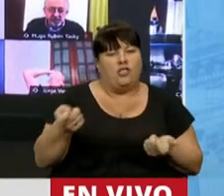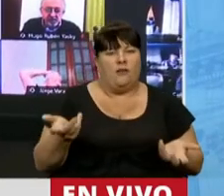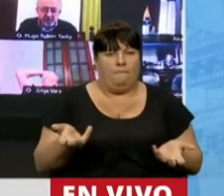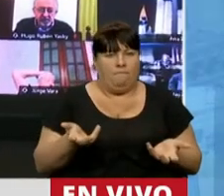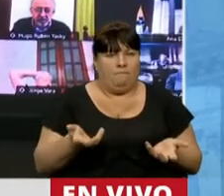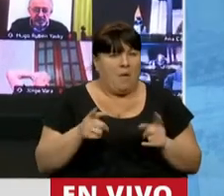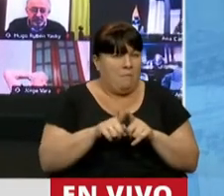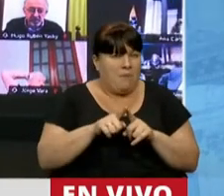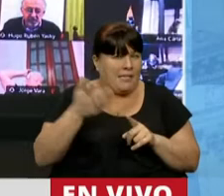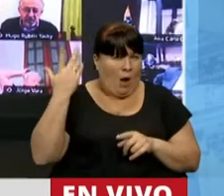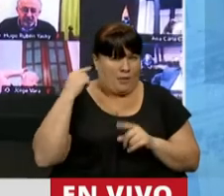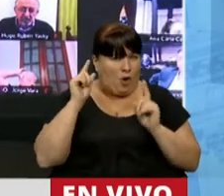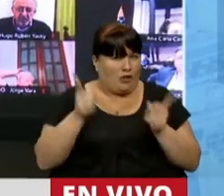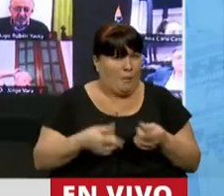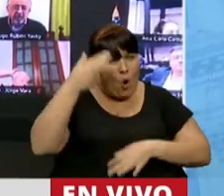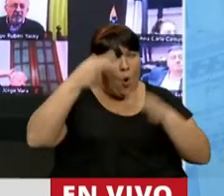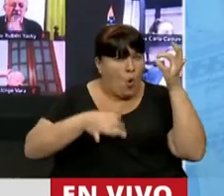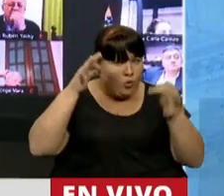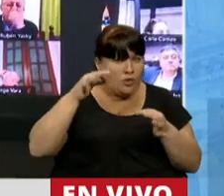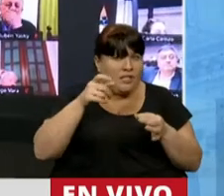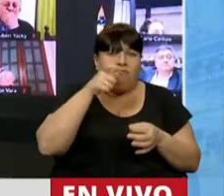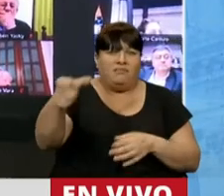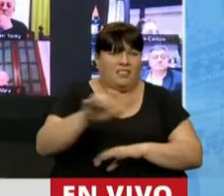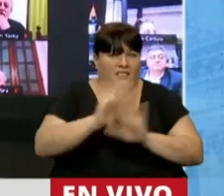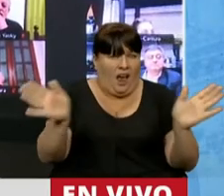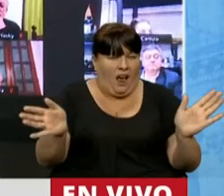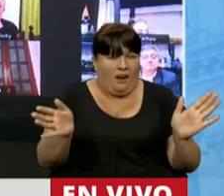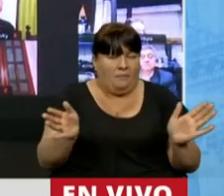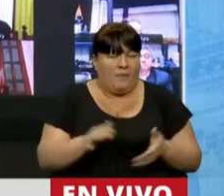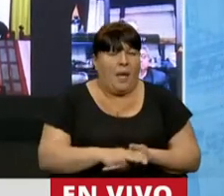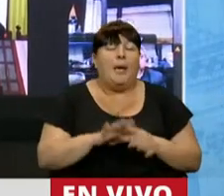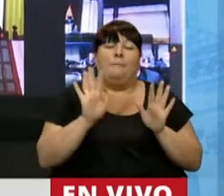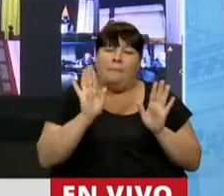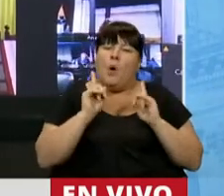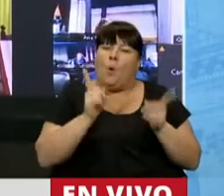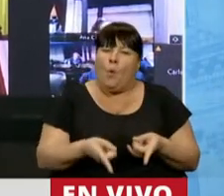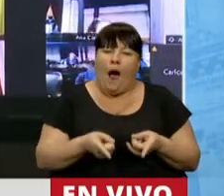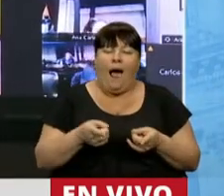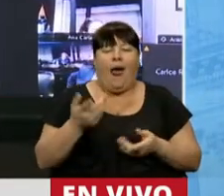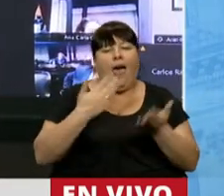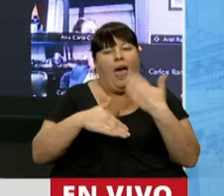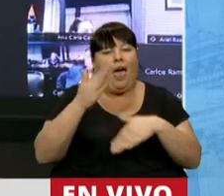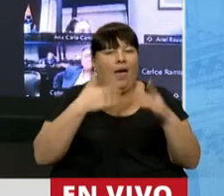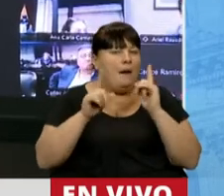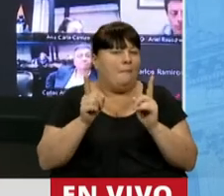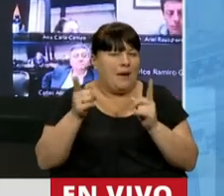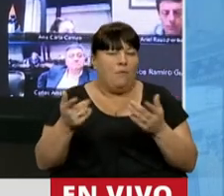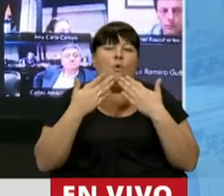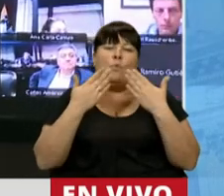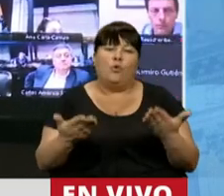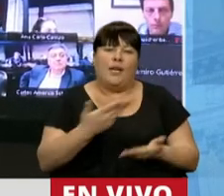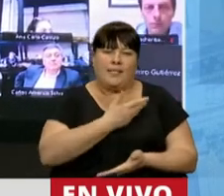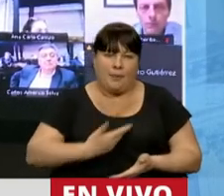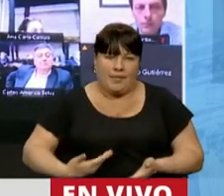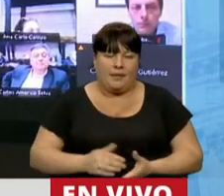que es lo que hicieron hace muy poquito y la justicia les respondió, pero que siguen siendo los argumentos que usan hoy. Muchas gracias,